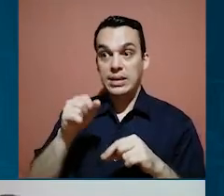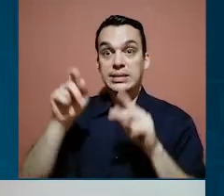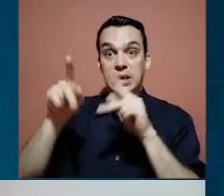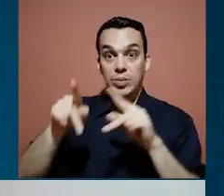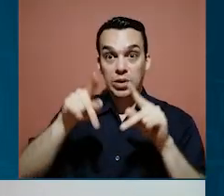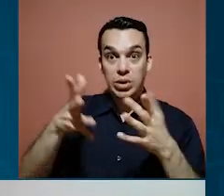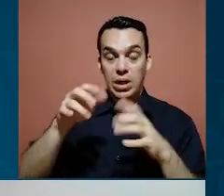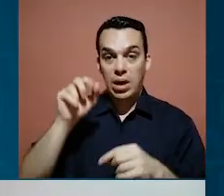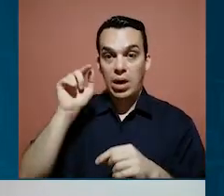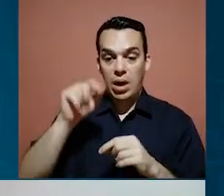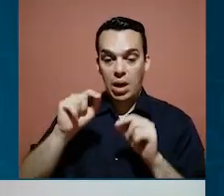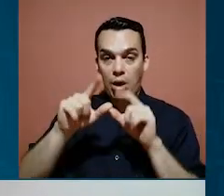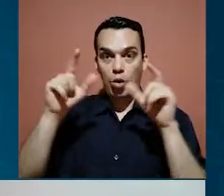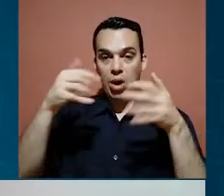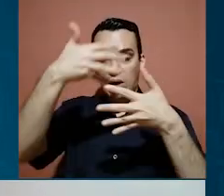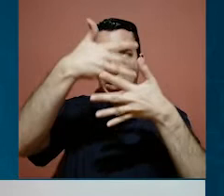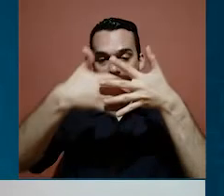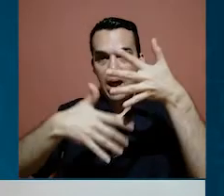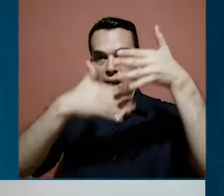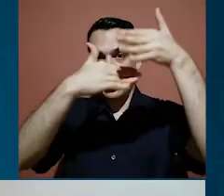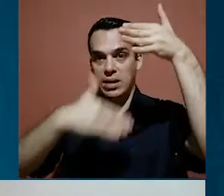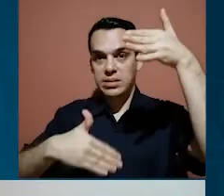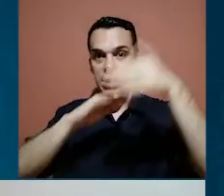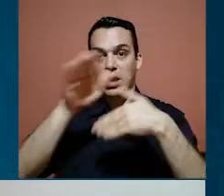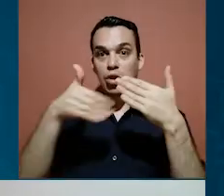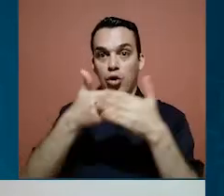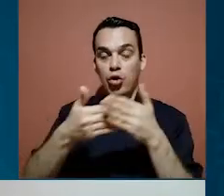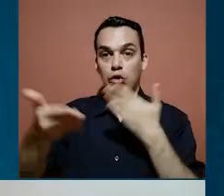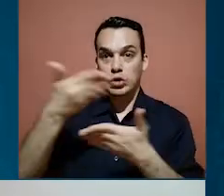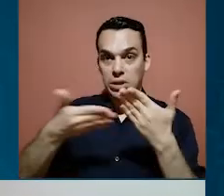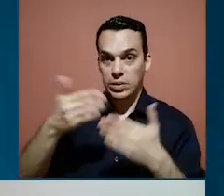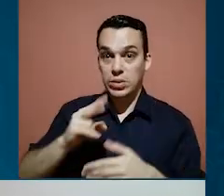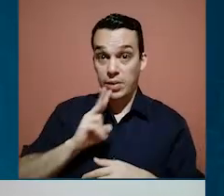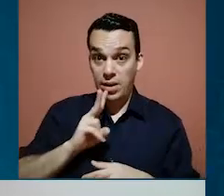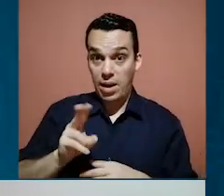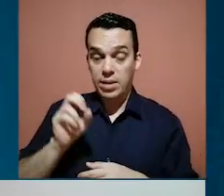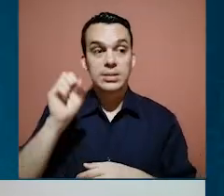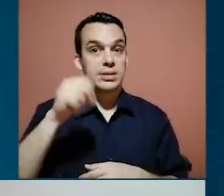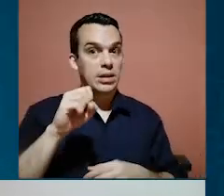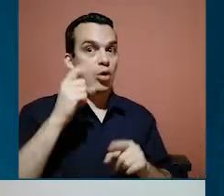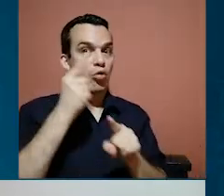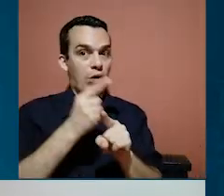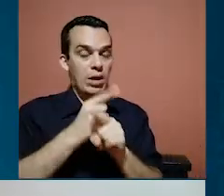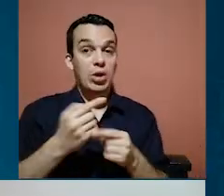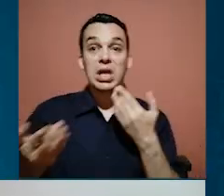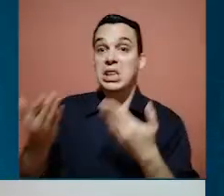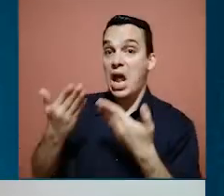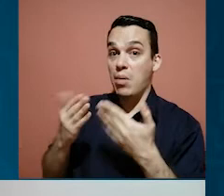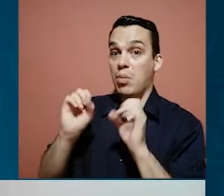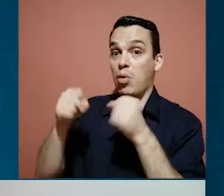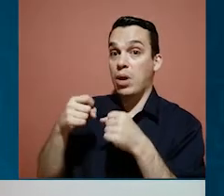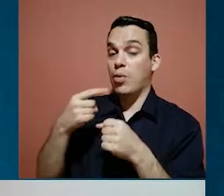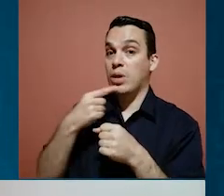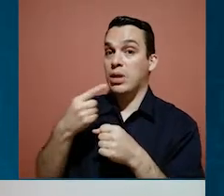minutos, y si la gente los quiere encontrar, ahí está la listita de los servicios para que la gente se ubique, ¿verdad? Correcto, correcto, sí. Y